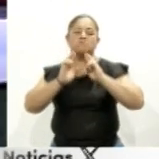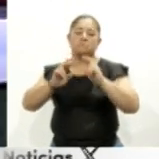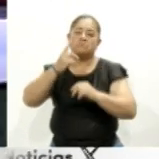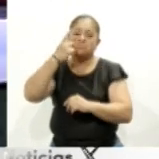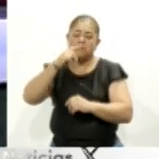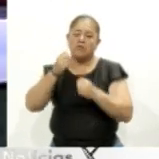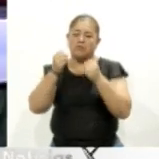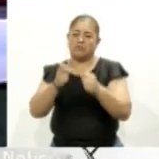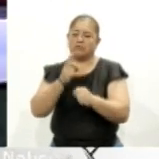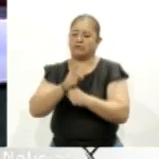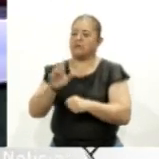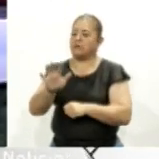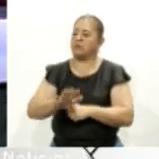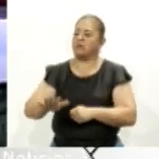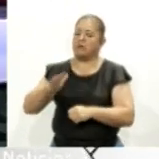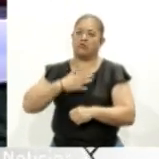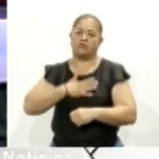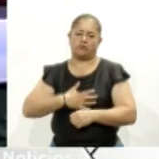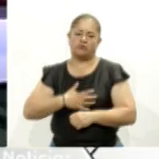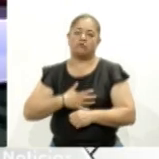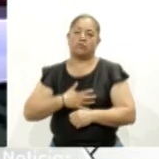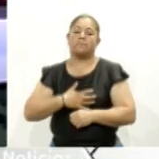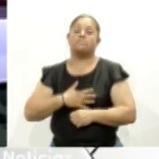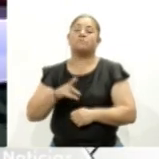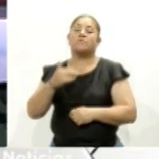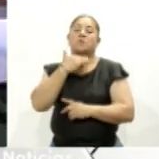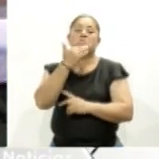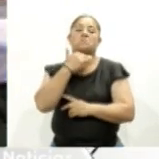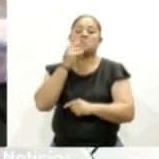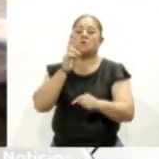más justa y libre de prácticas corruptas.